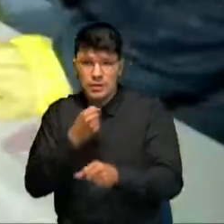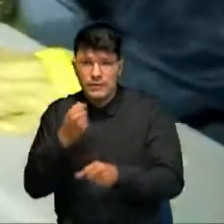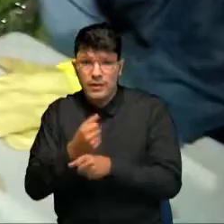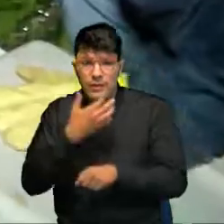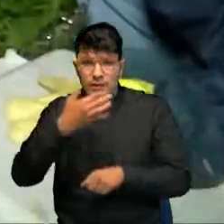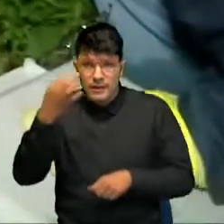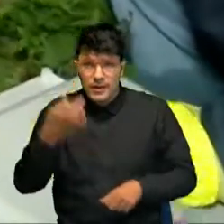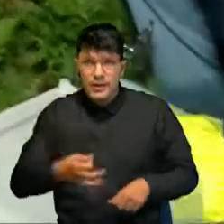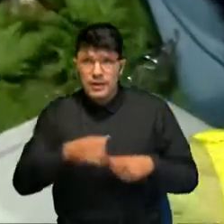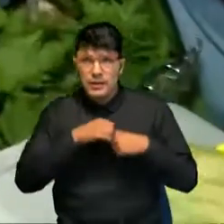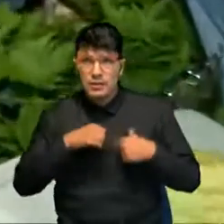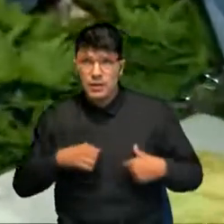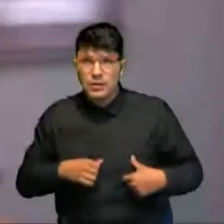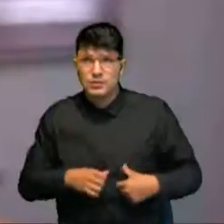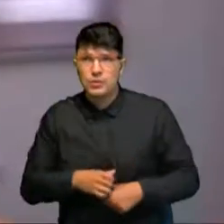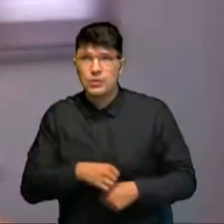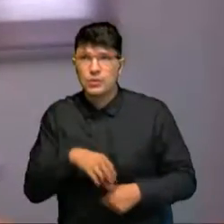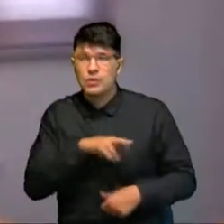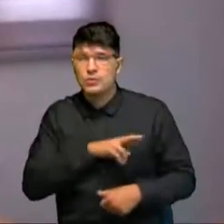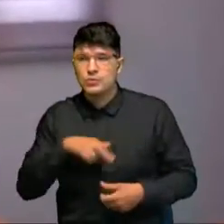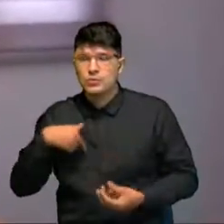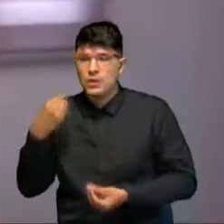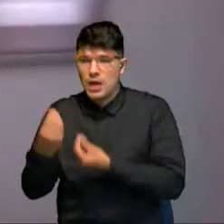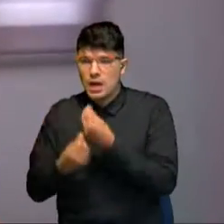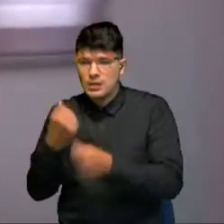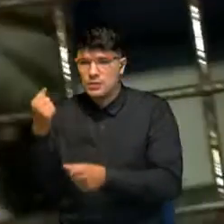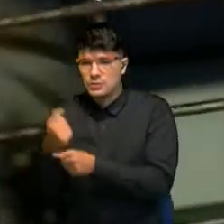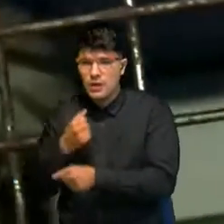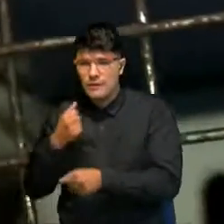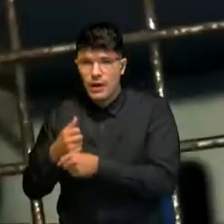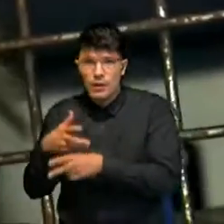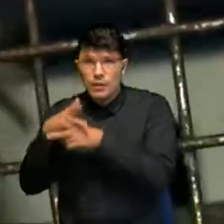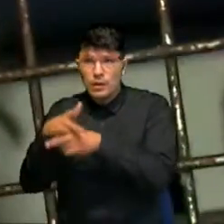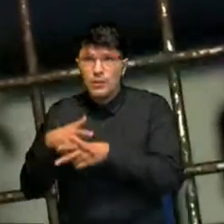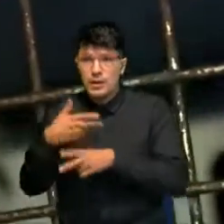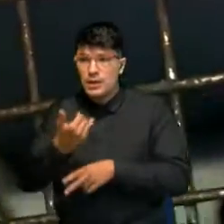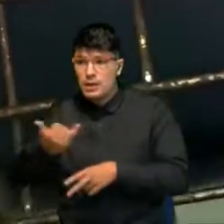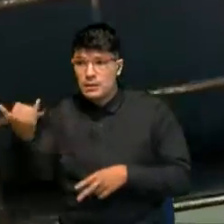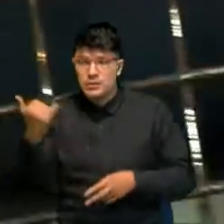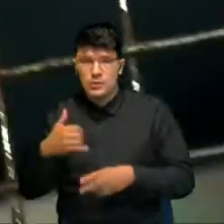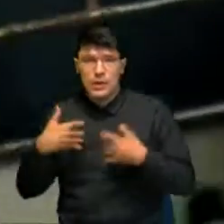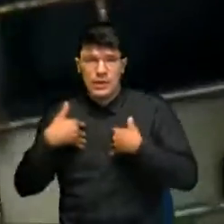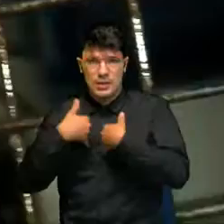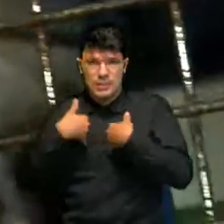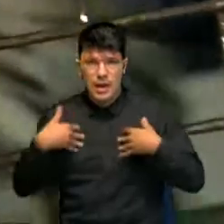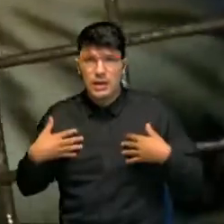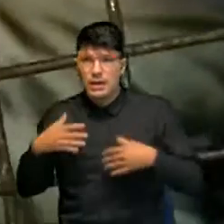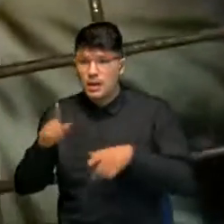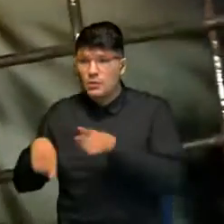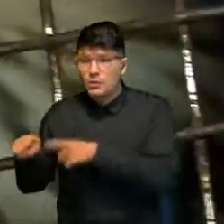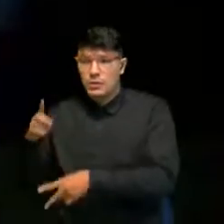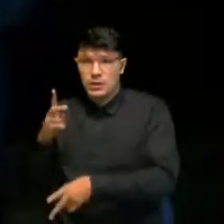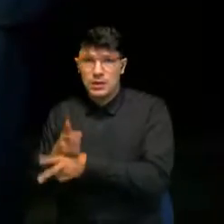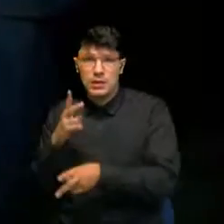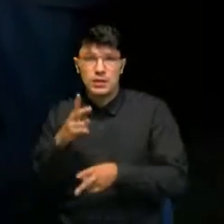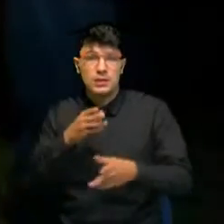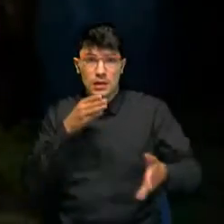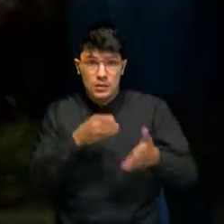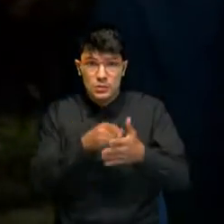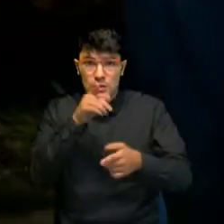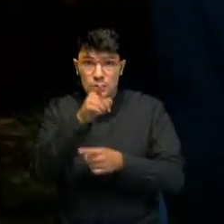haciendo un trabajo de conservar esas especies en peligro. Denuncia el tráfico de fauna